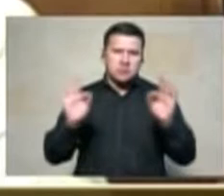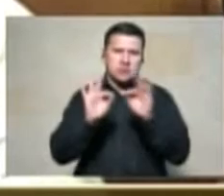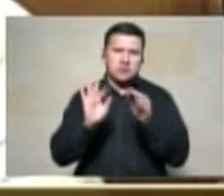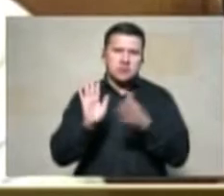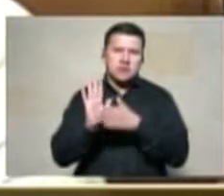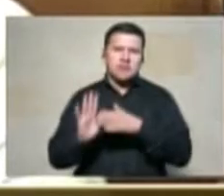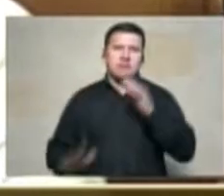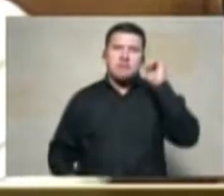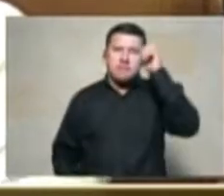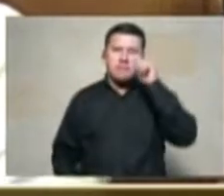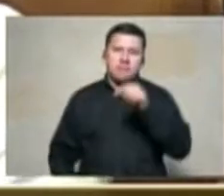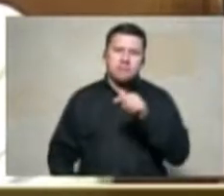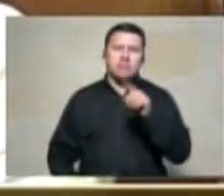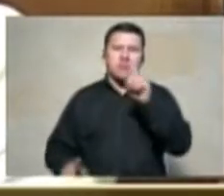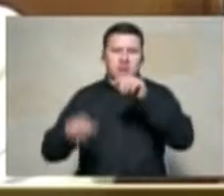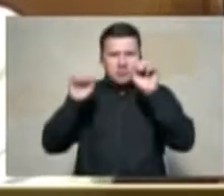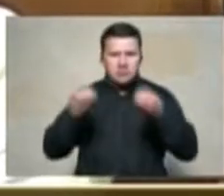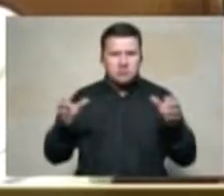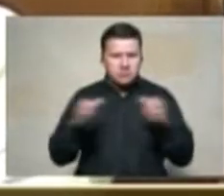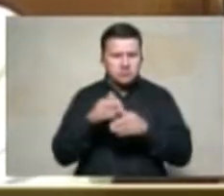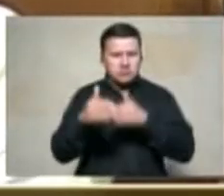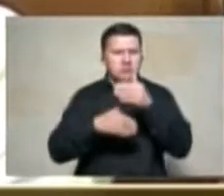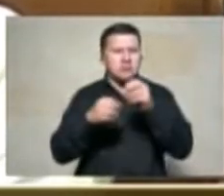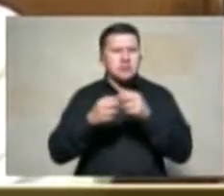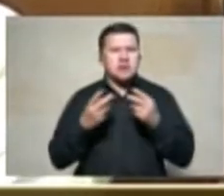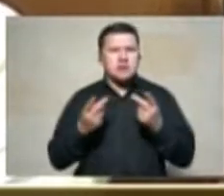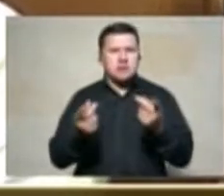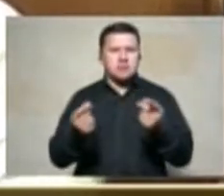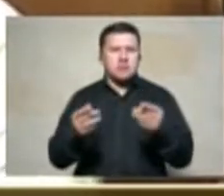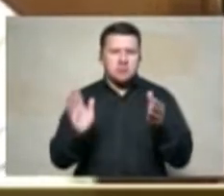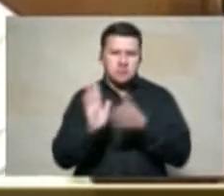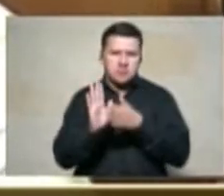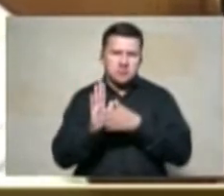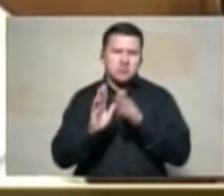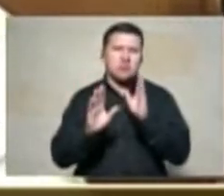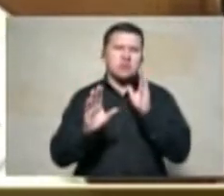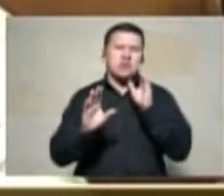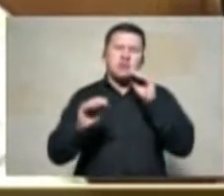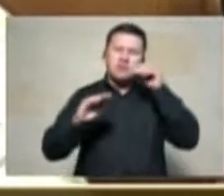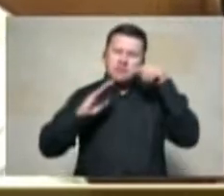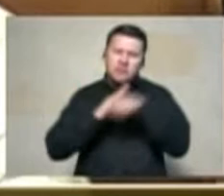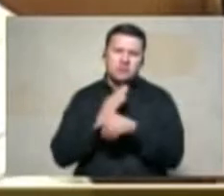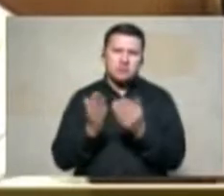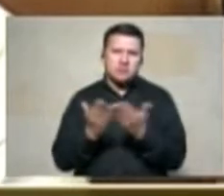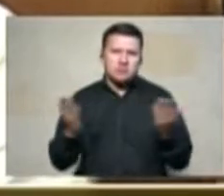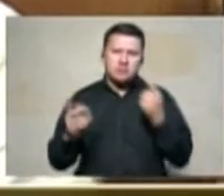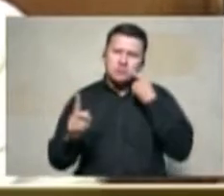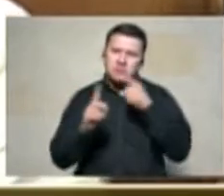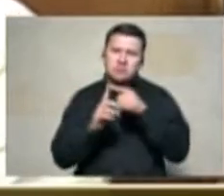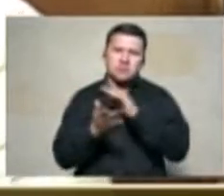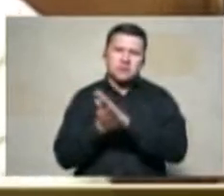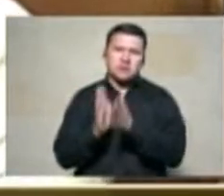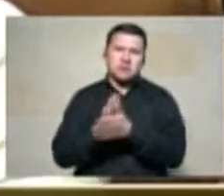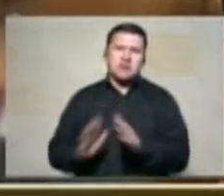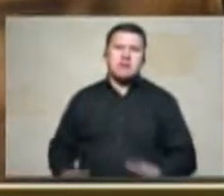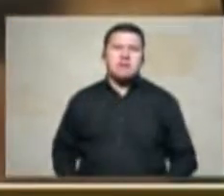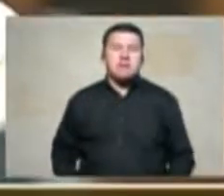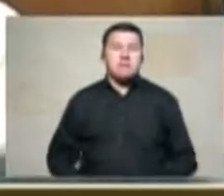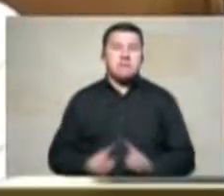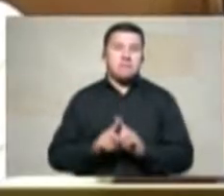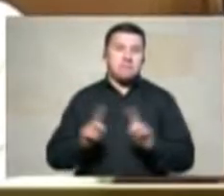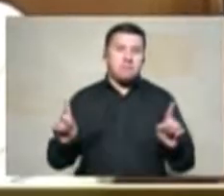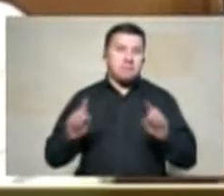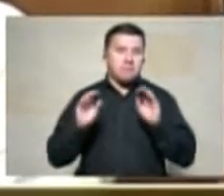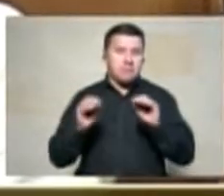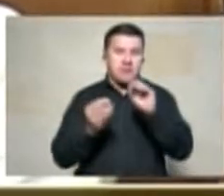que el gobierno avance lo más rápido posible en el fondo de tierra para la paz sin embargo el